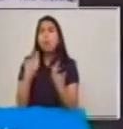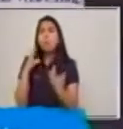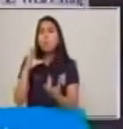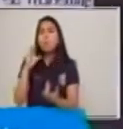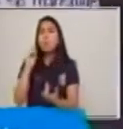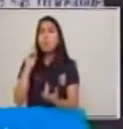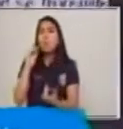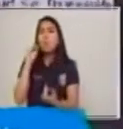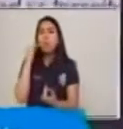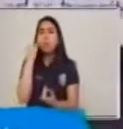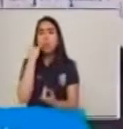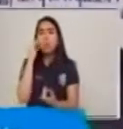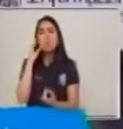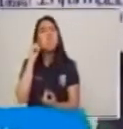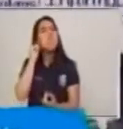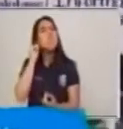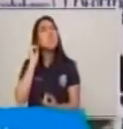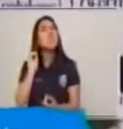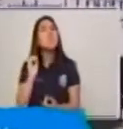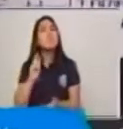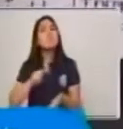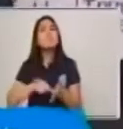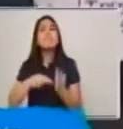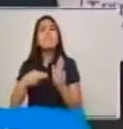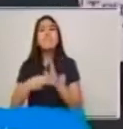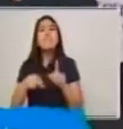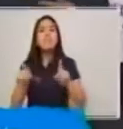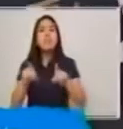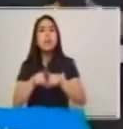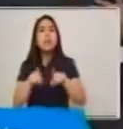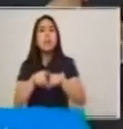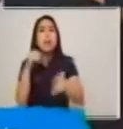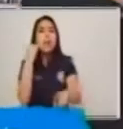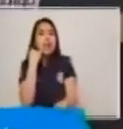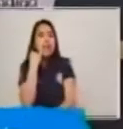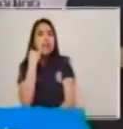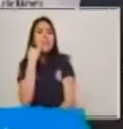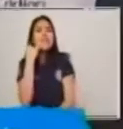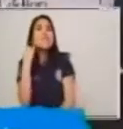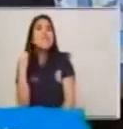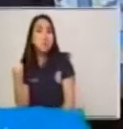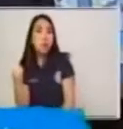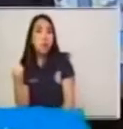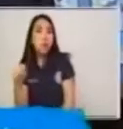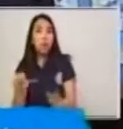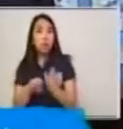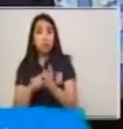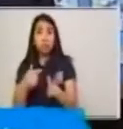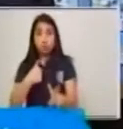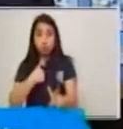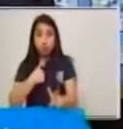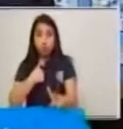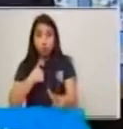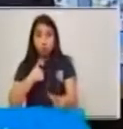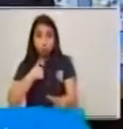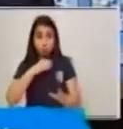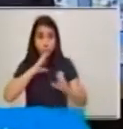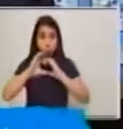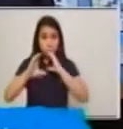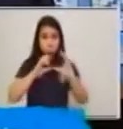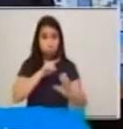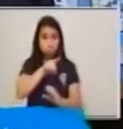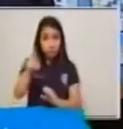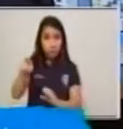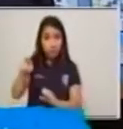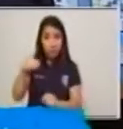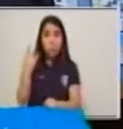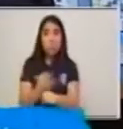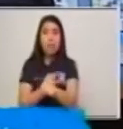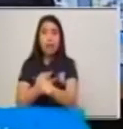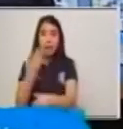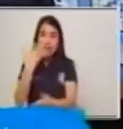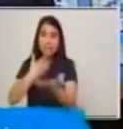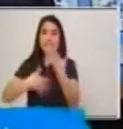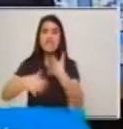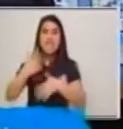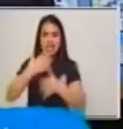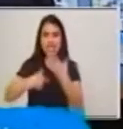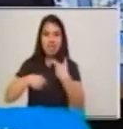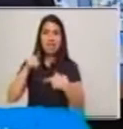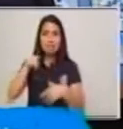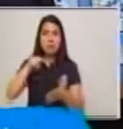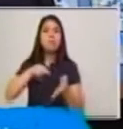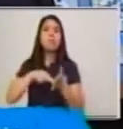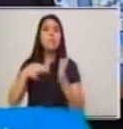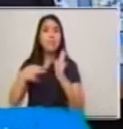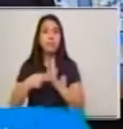Va a ser el código como él está enviando el mensaje. Y tenemos un